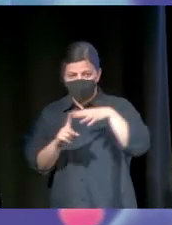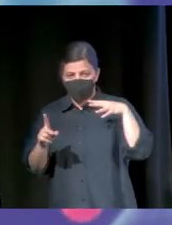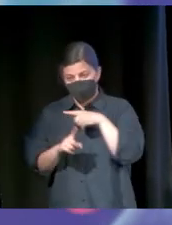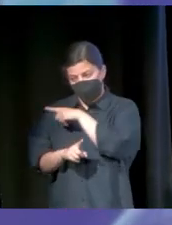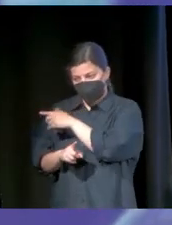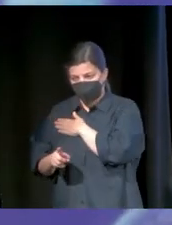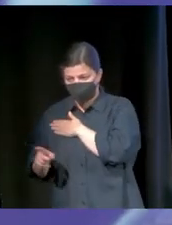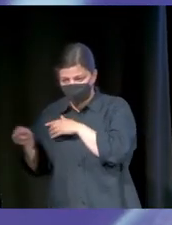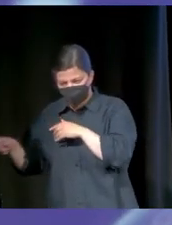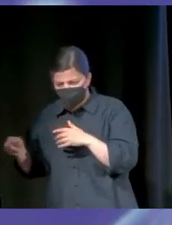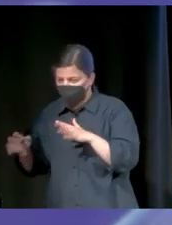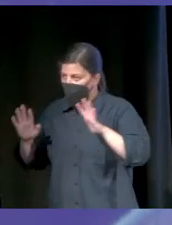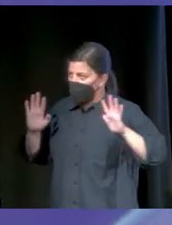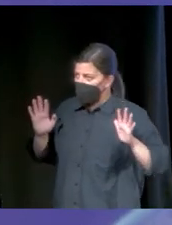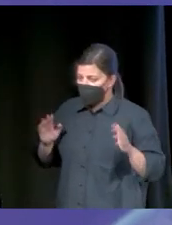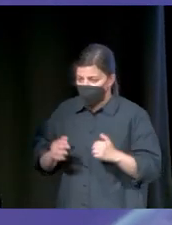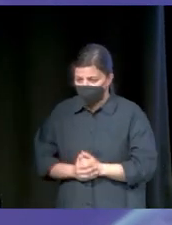allí. Que todo es...